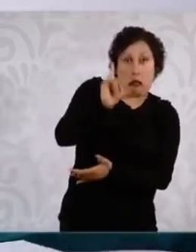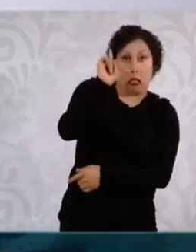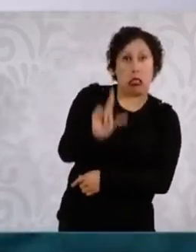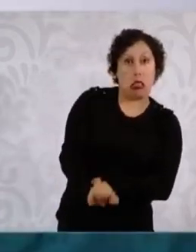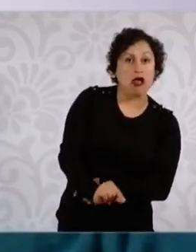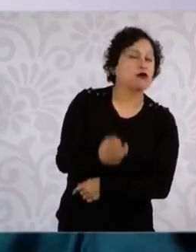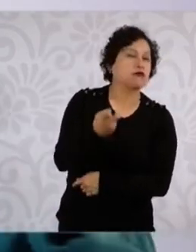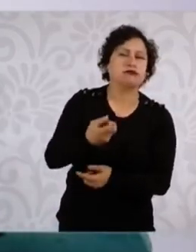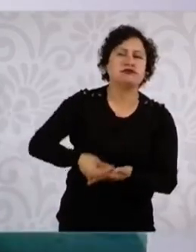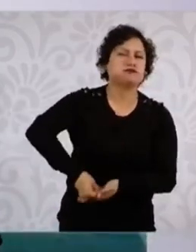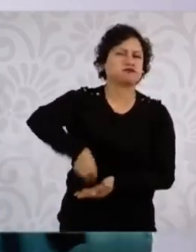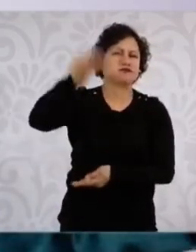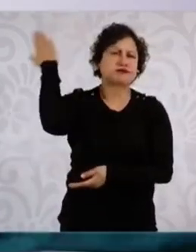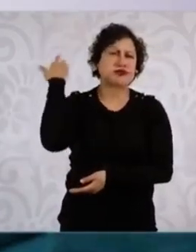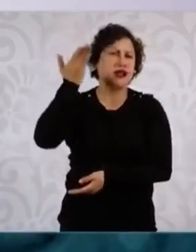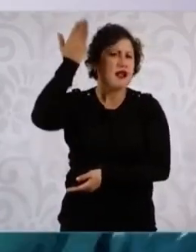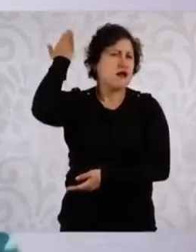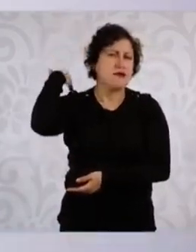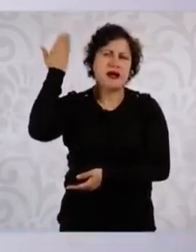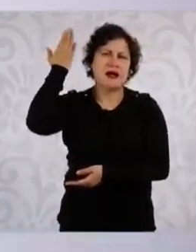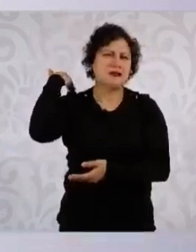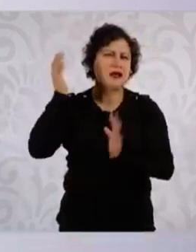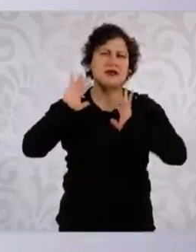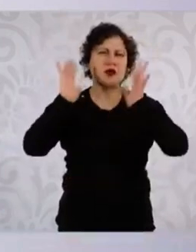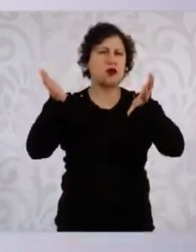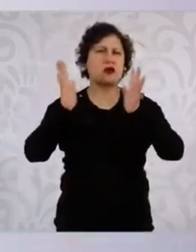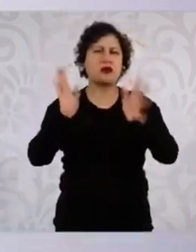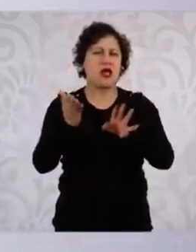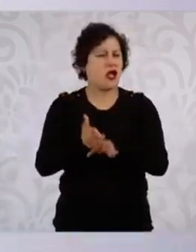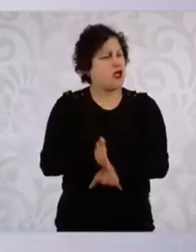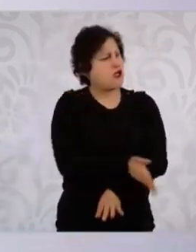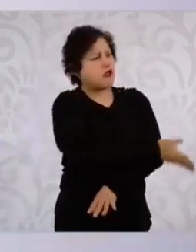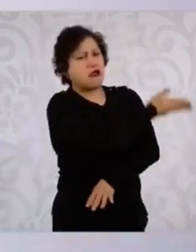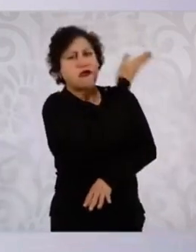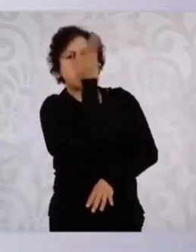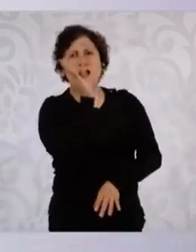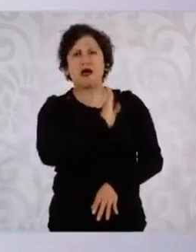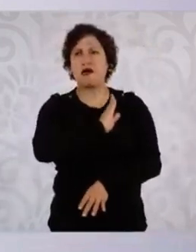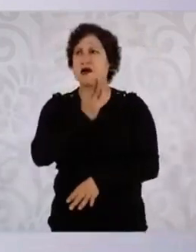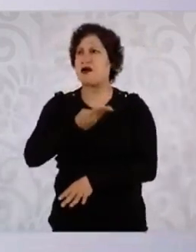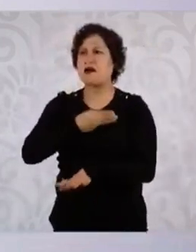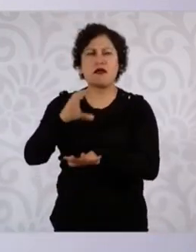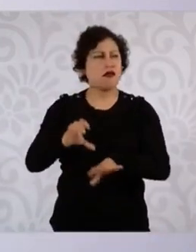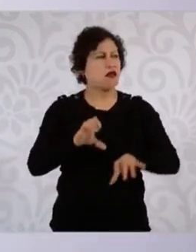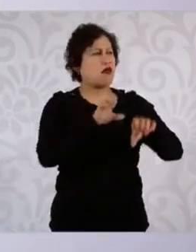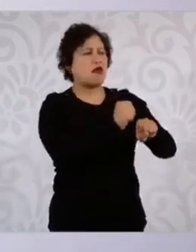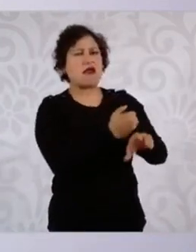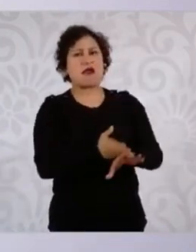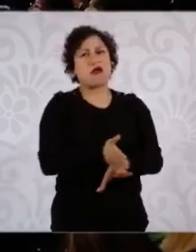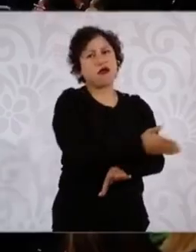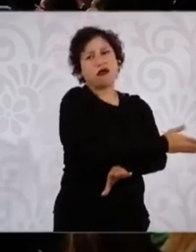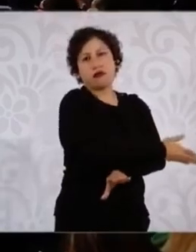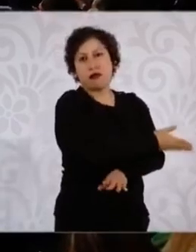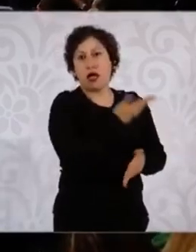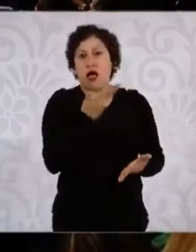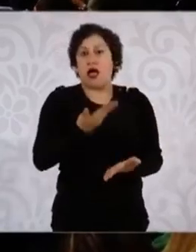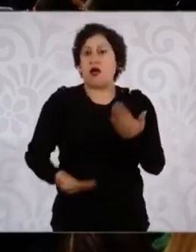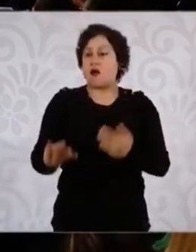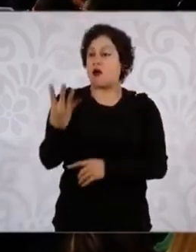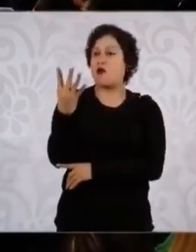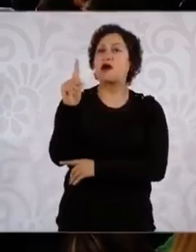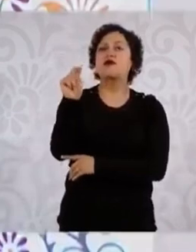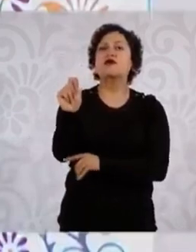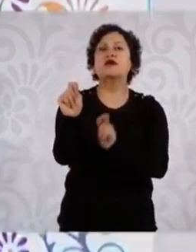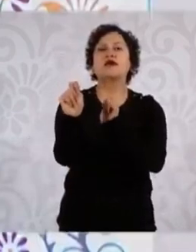régimen colonial y de todo el pasado. Cuando llega la cuarta transformación, aquí nos miramos